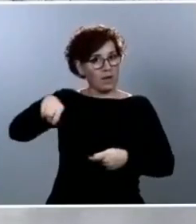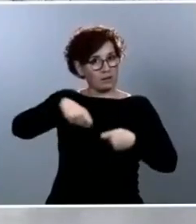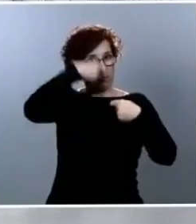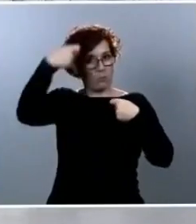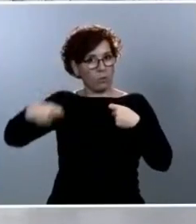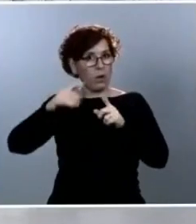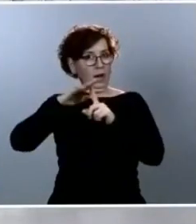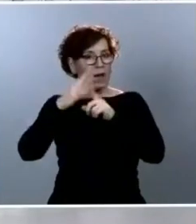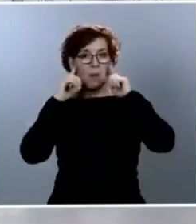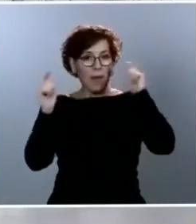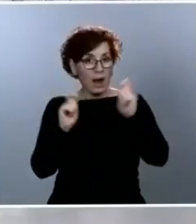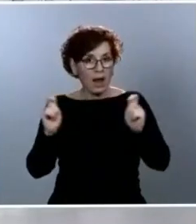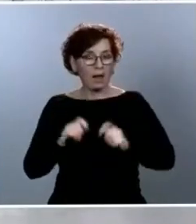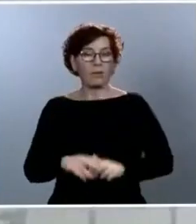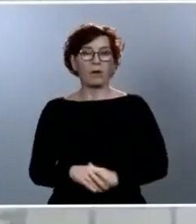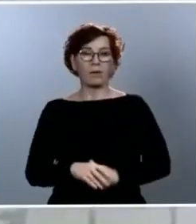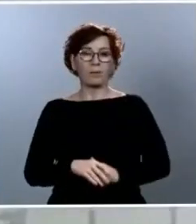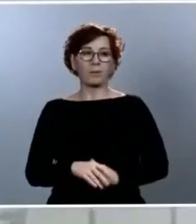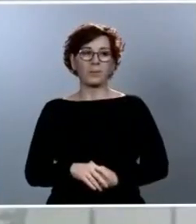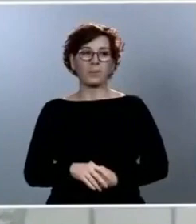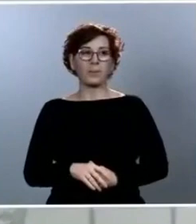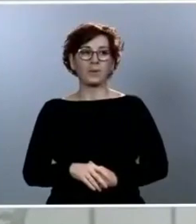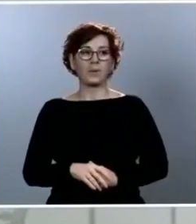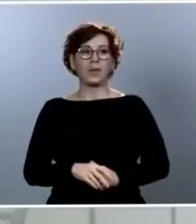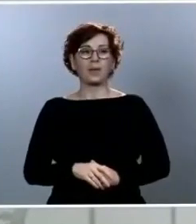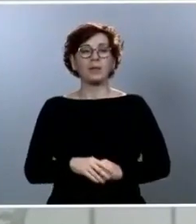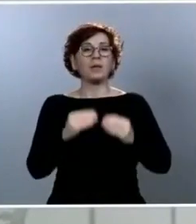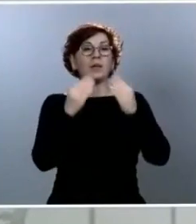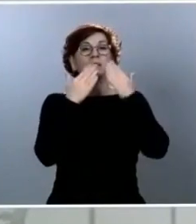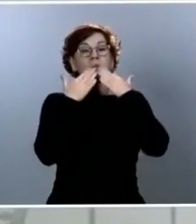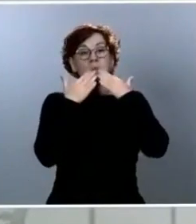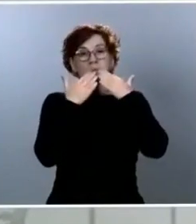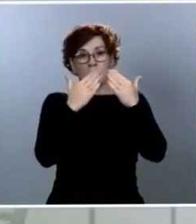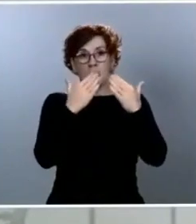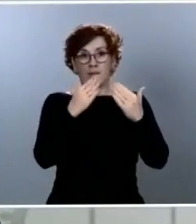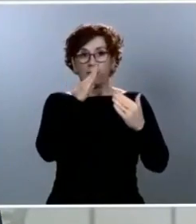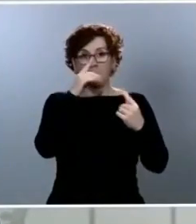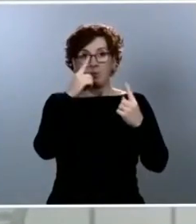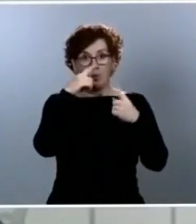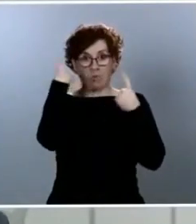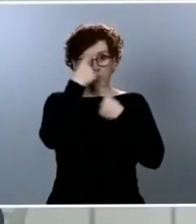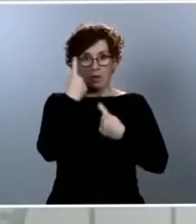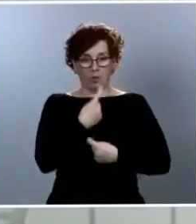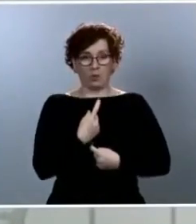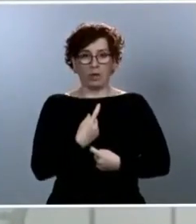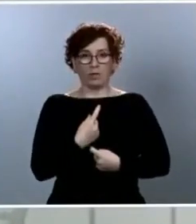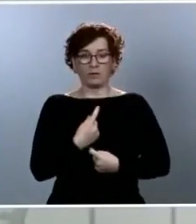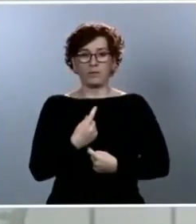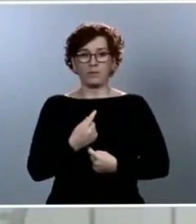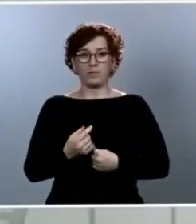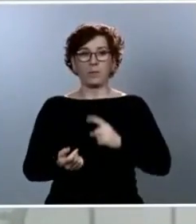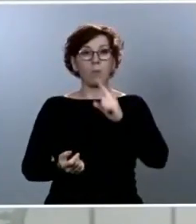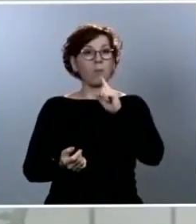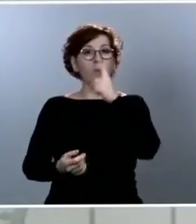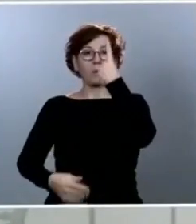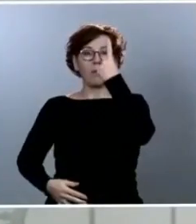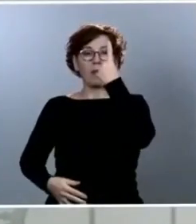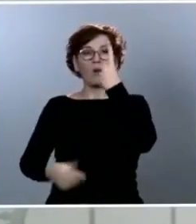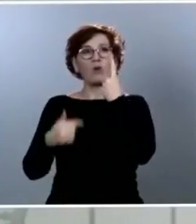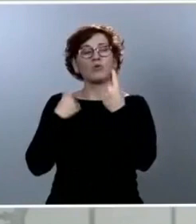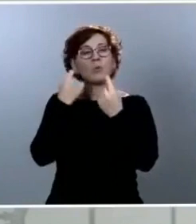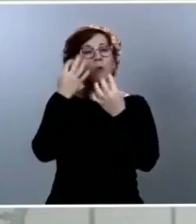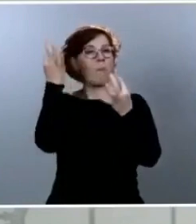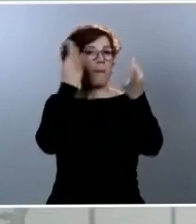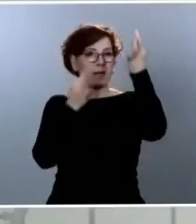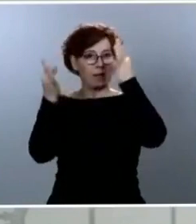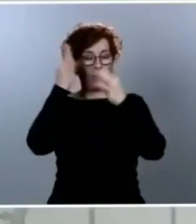Bueno, muchas gracias, Roger, por tus preguntas. En primer lugar, una matización. El gobierno de España lo